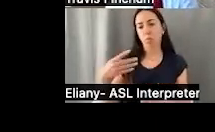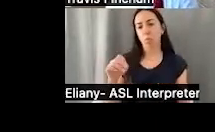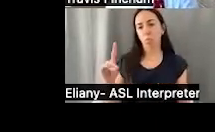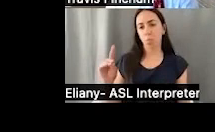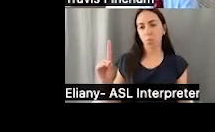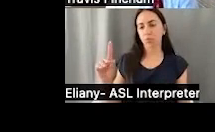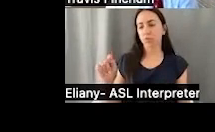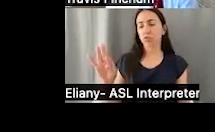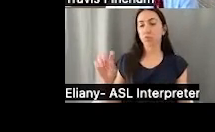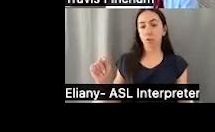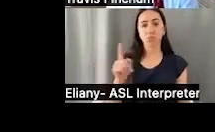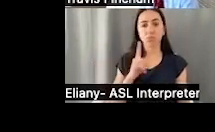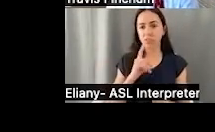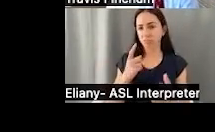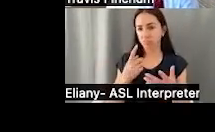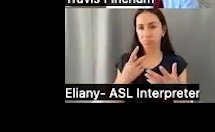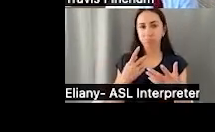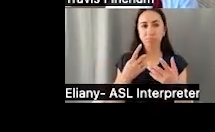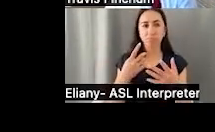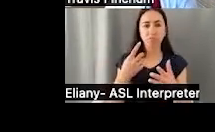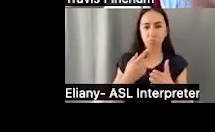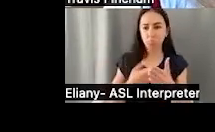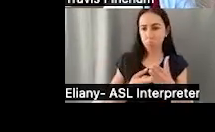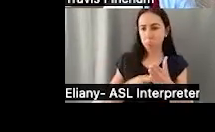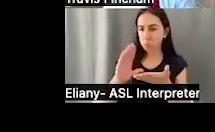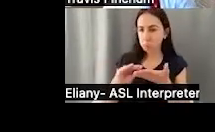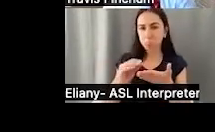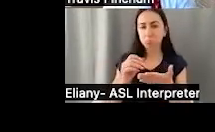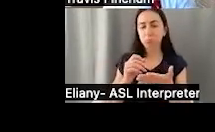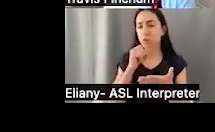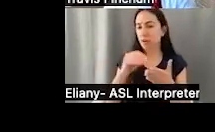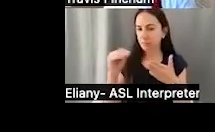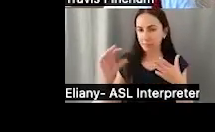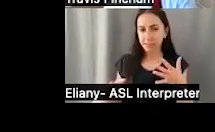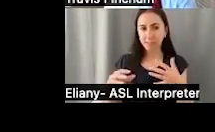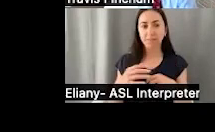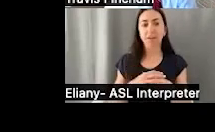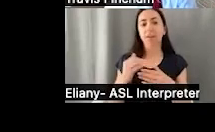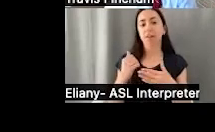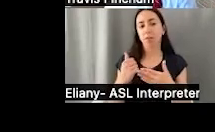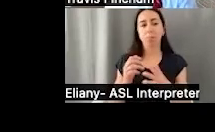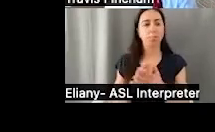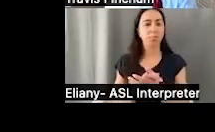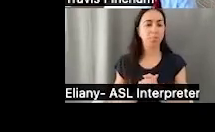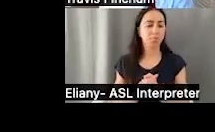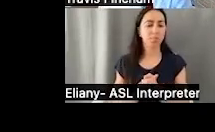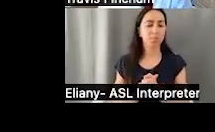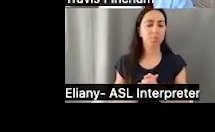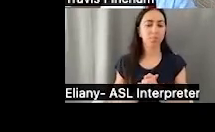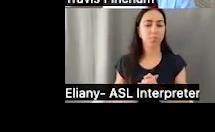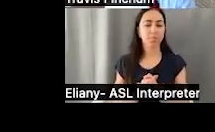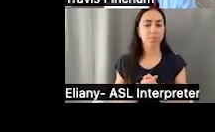caridades que se encargan de estos fideicomisos combinados. Pueden ser muy efectivos si no tenemos